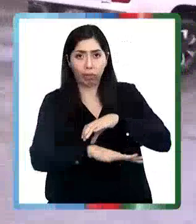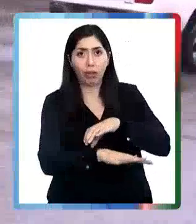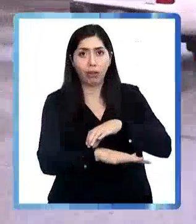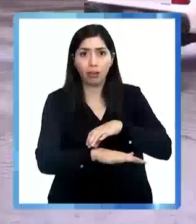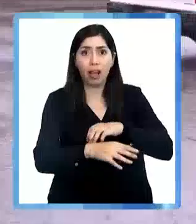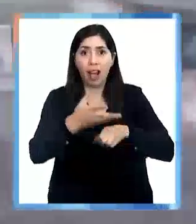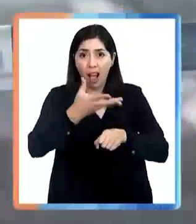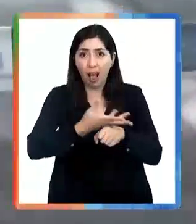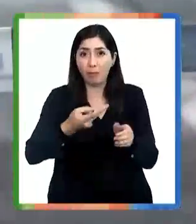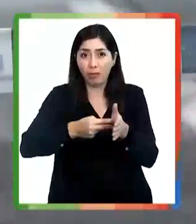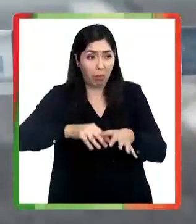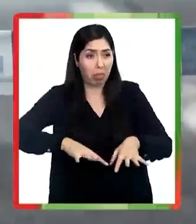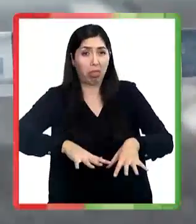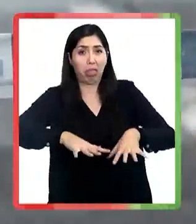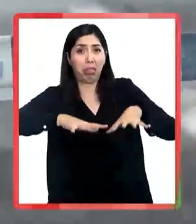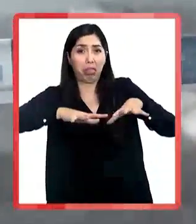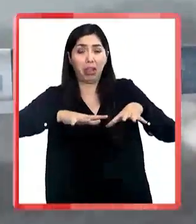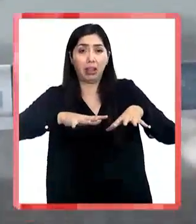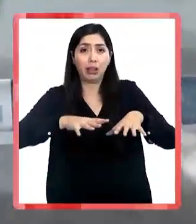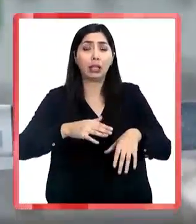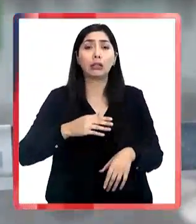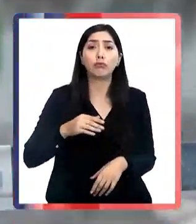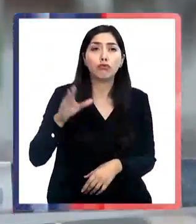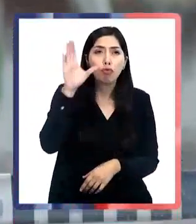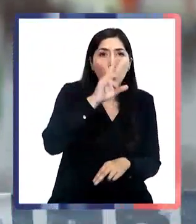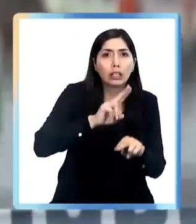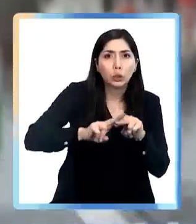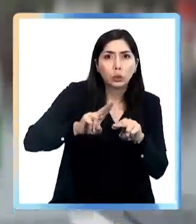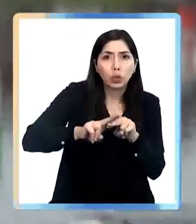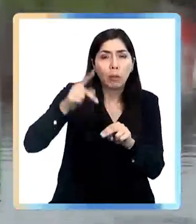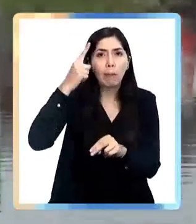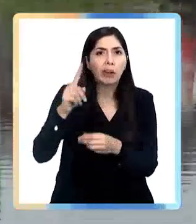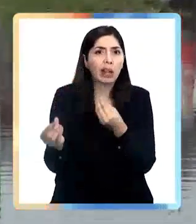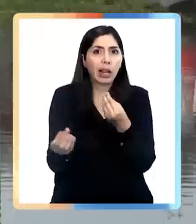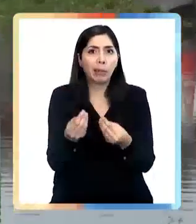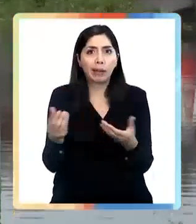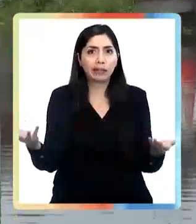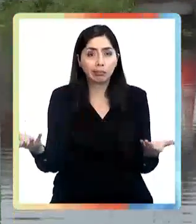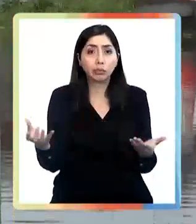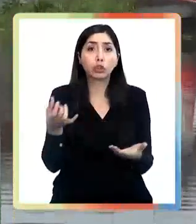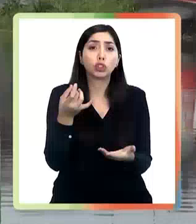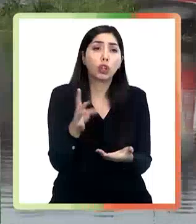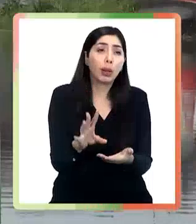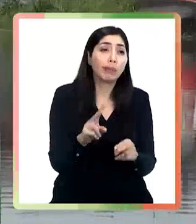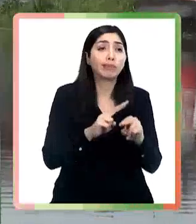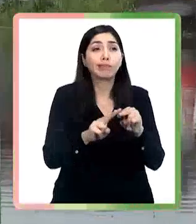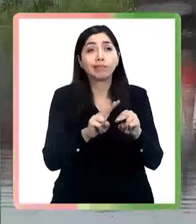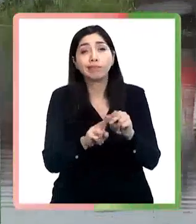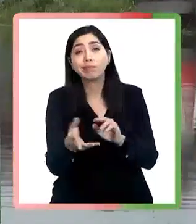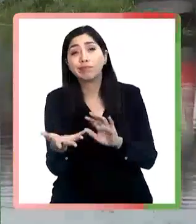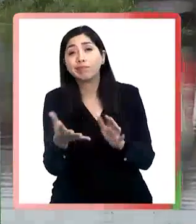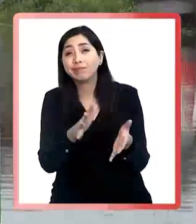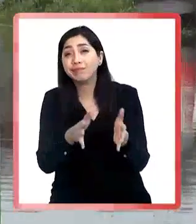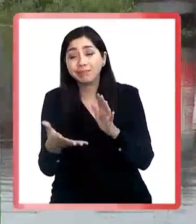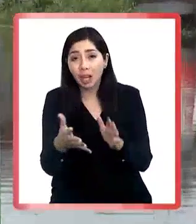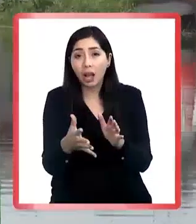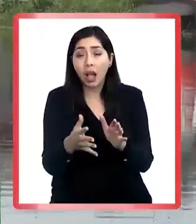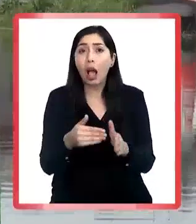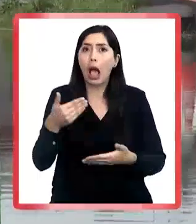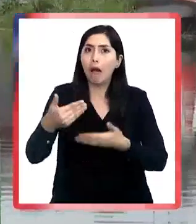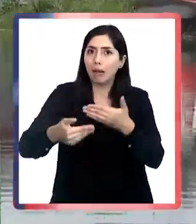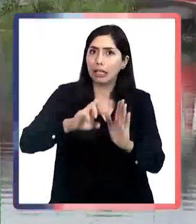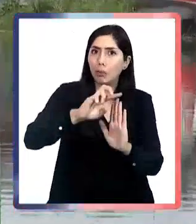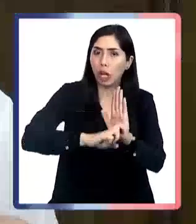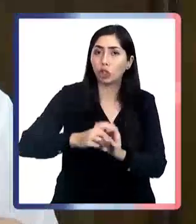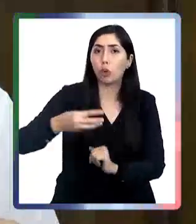y donde se ha buscado varias opciones de mitigación, pero que han hecho eso, solamente mitigar. El avance del proyecto también es bien